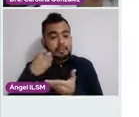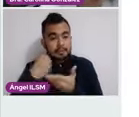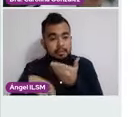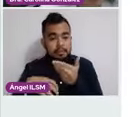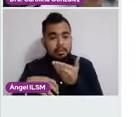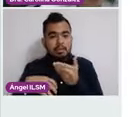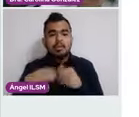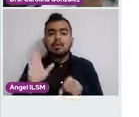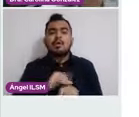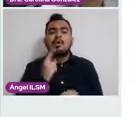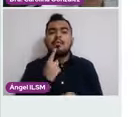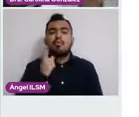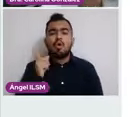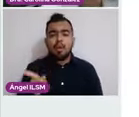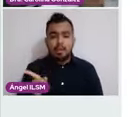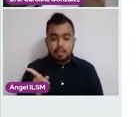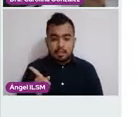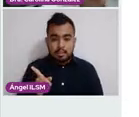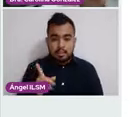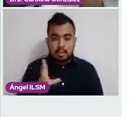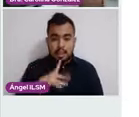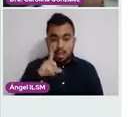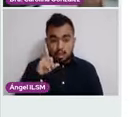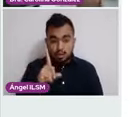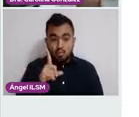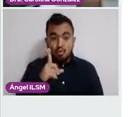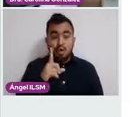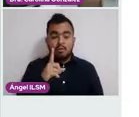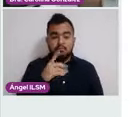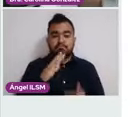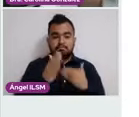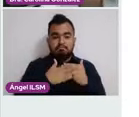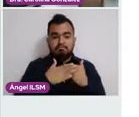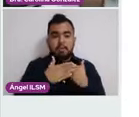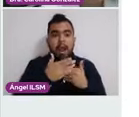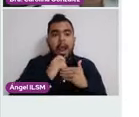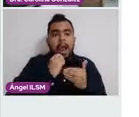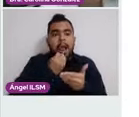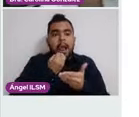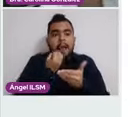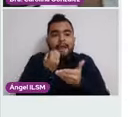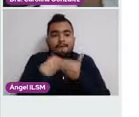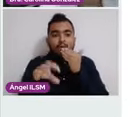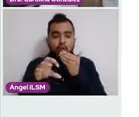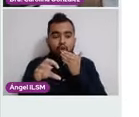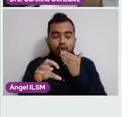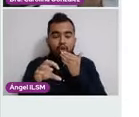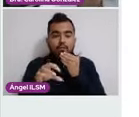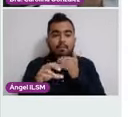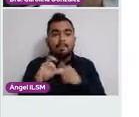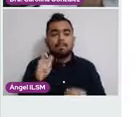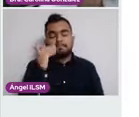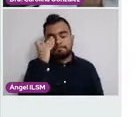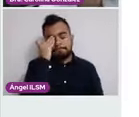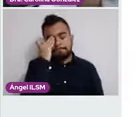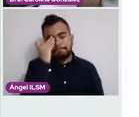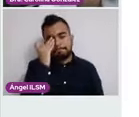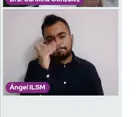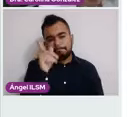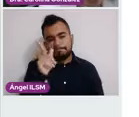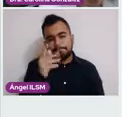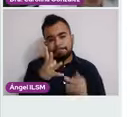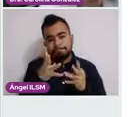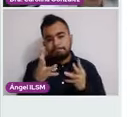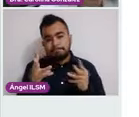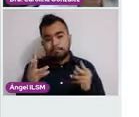un legrado, que ella tuvo un aborto y después de que ya pasó un tiempo de ese aborto, cuando